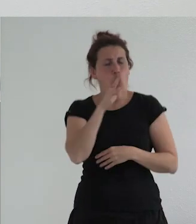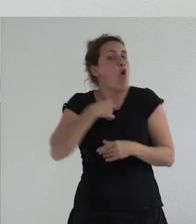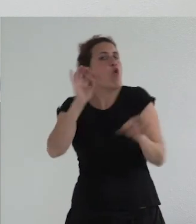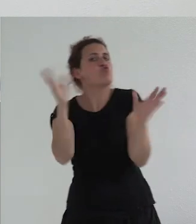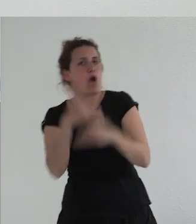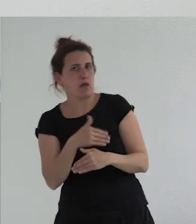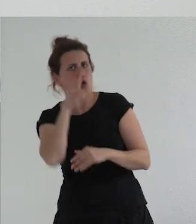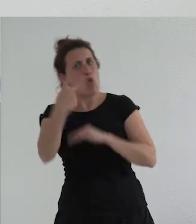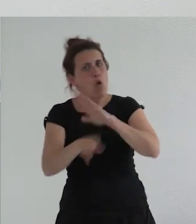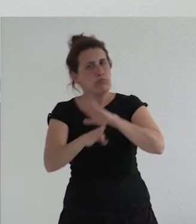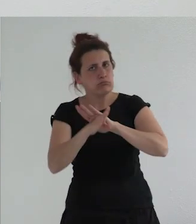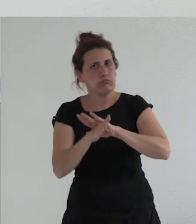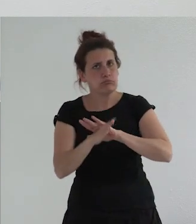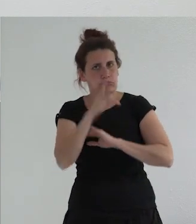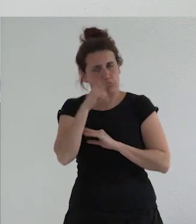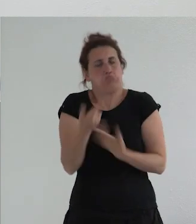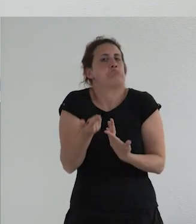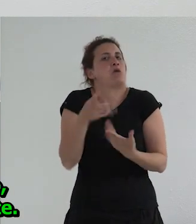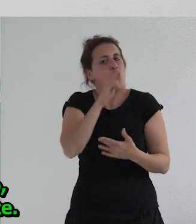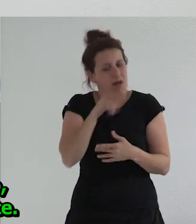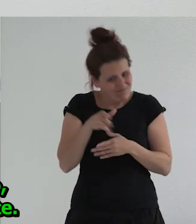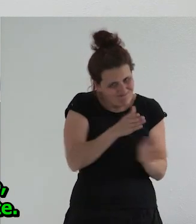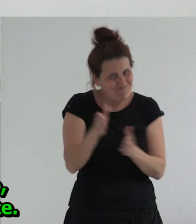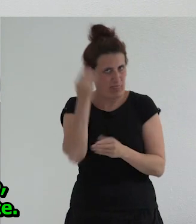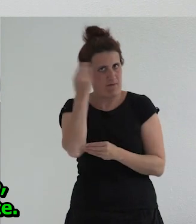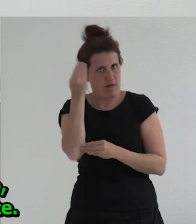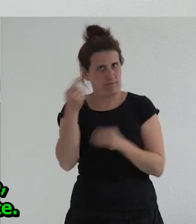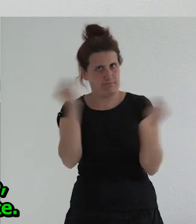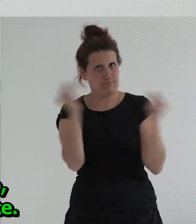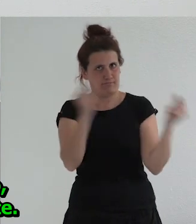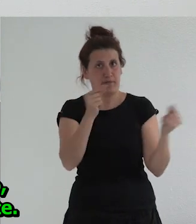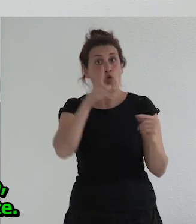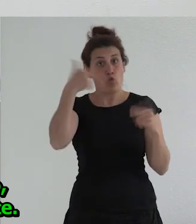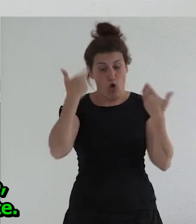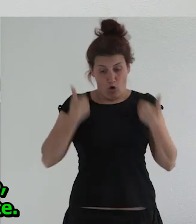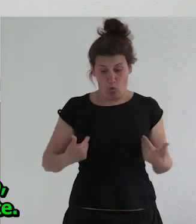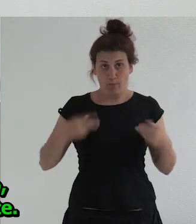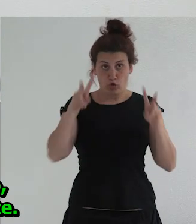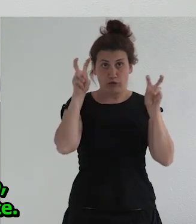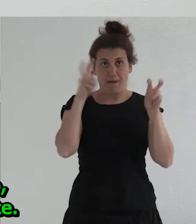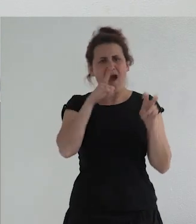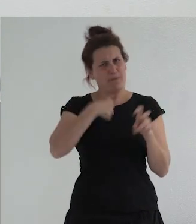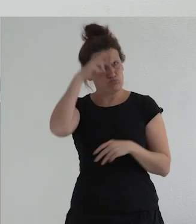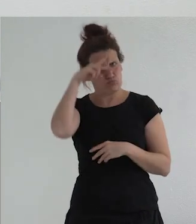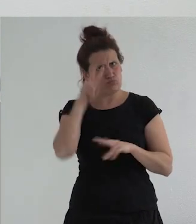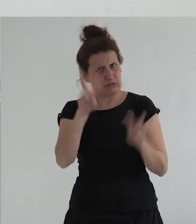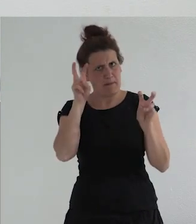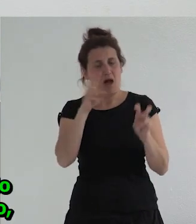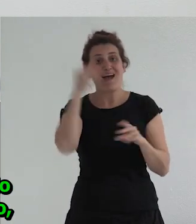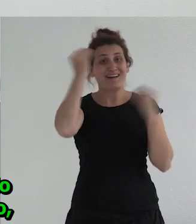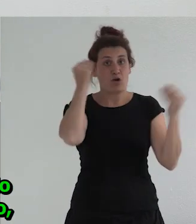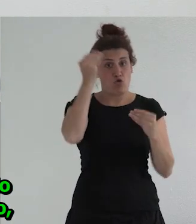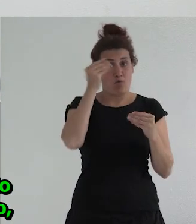y luego seguimos hablando pero habrá que pasar por ahí en algún momento y luego está la cuestión del cuerpo que a mí me preocupa especialmente creo que la